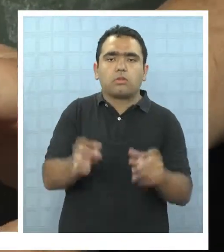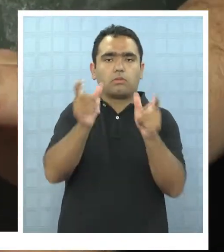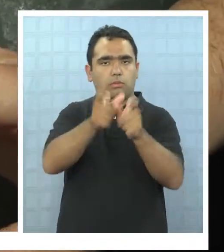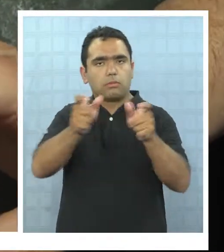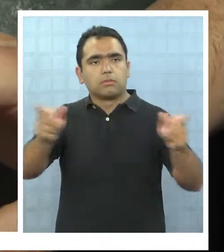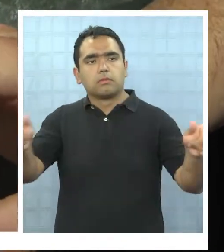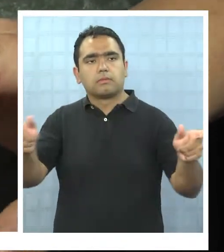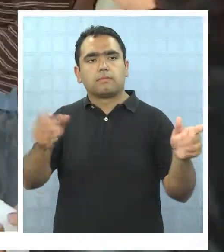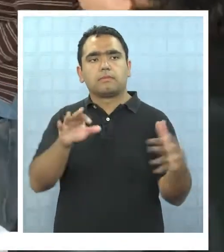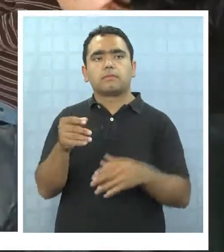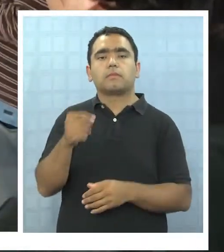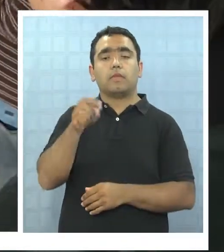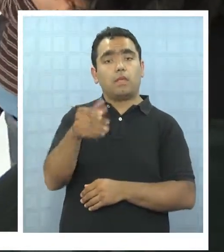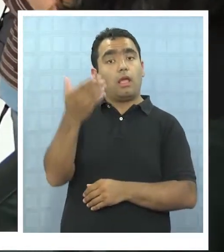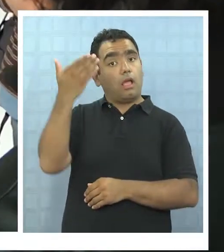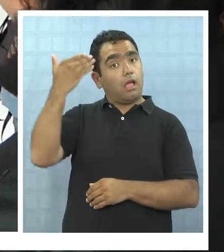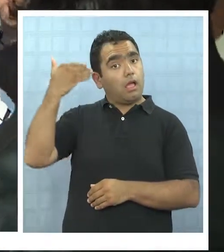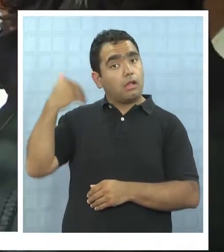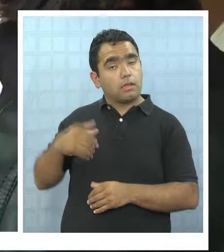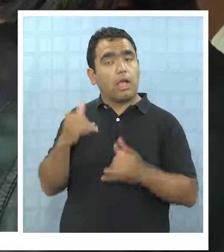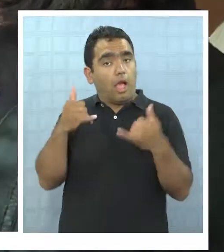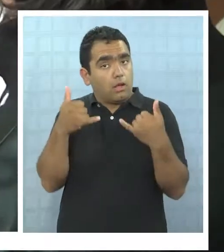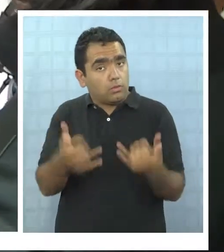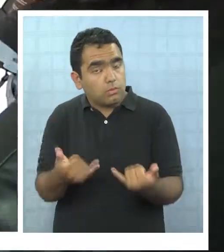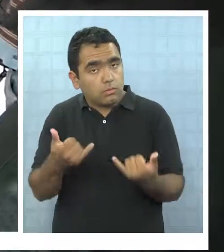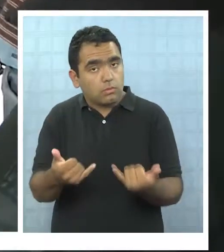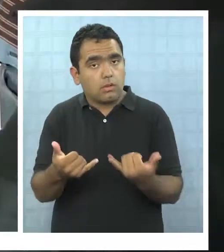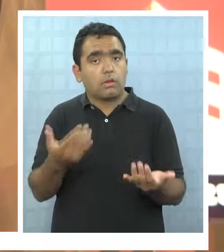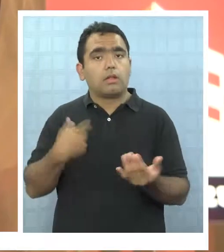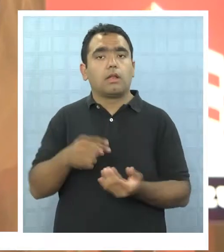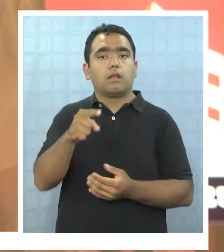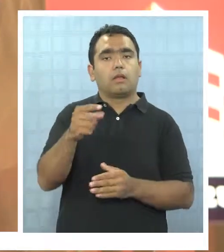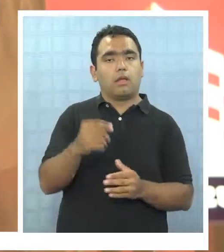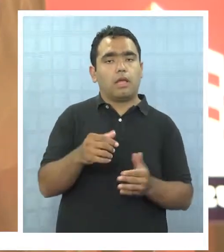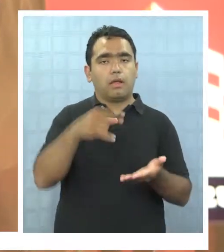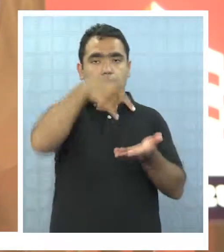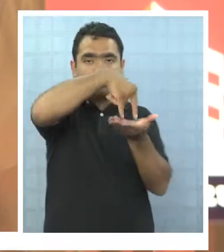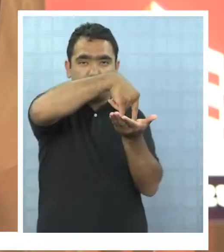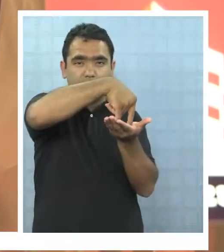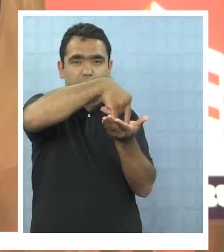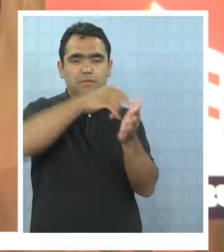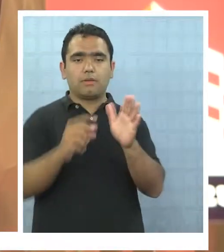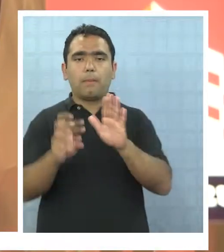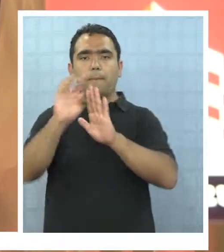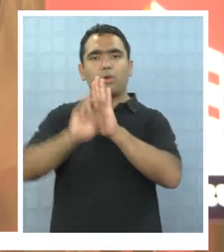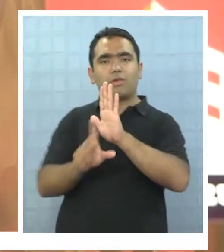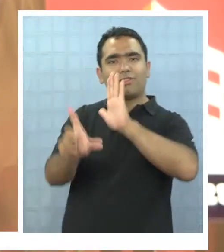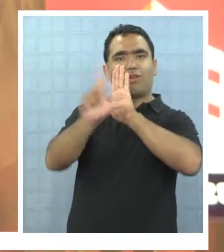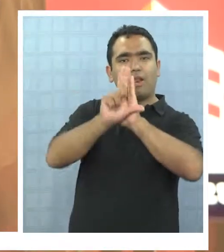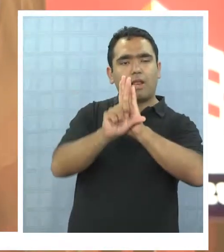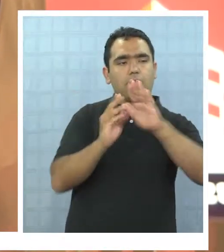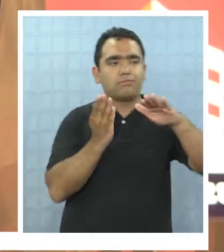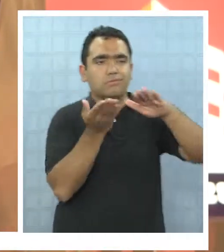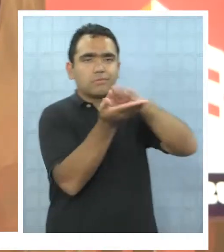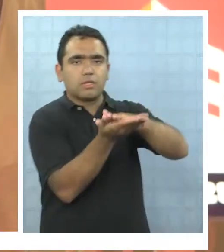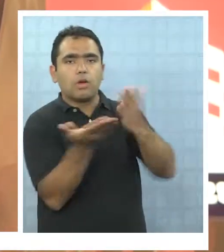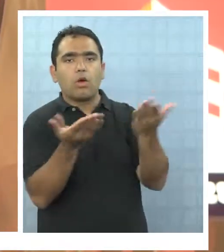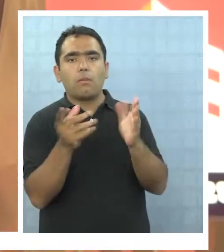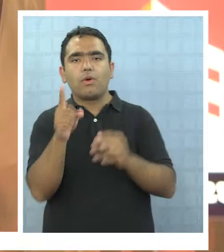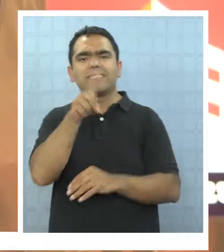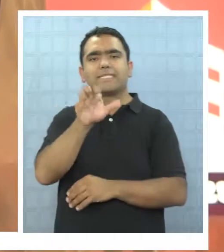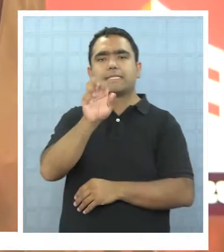garanticen una mayor seguridad para sus clientes. Por lo anterior, actualmente, el Congreso discute un proyecto de ley de